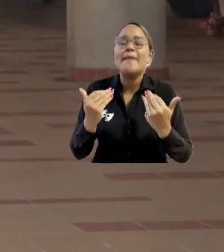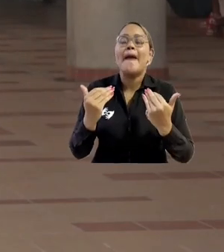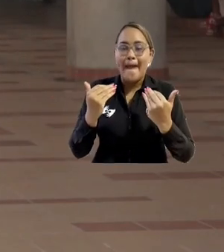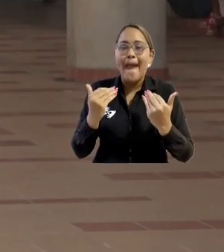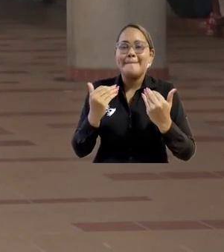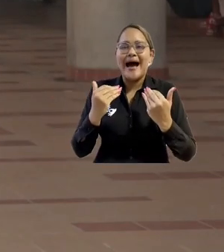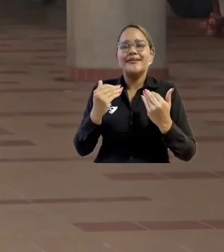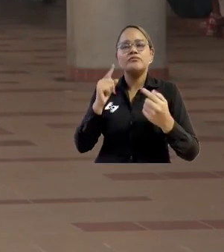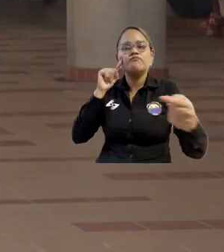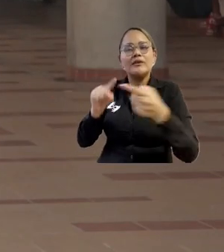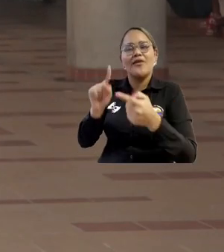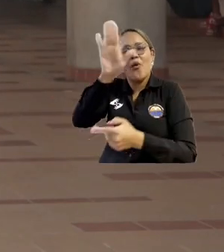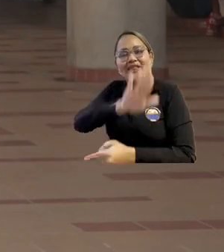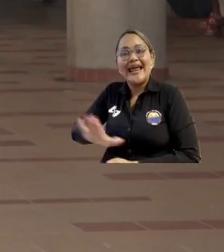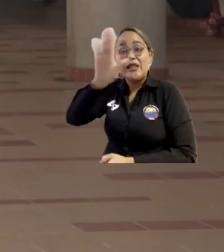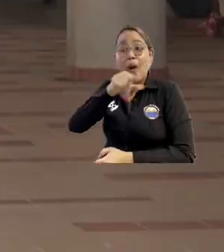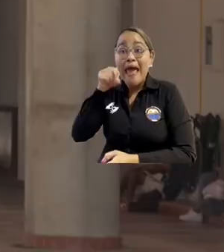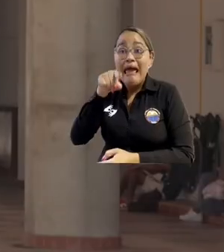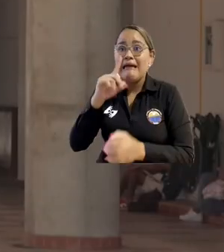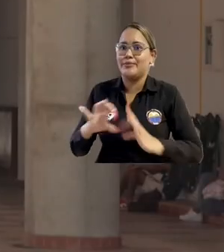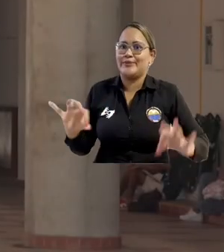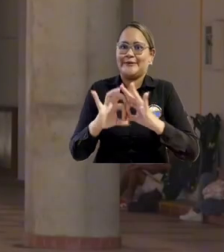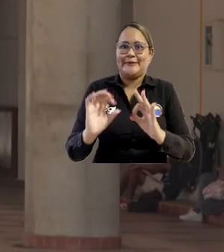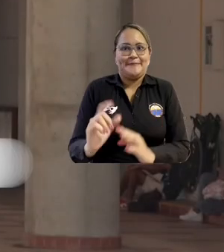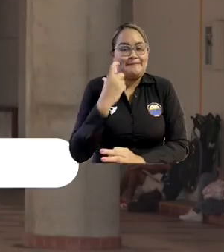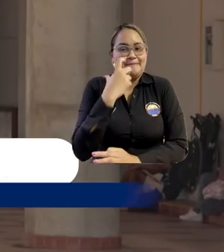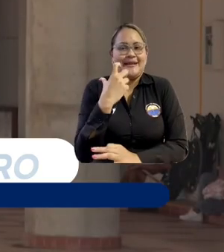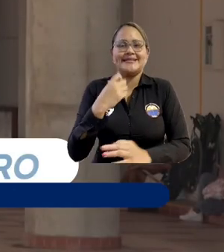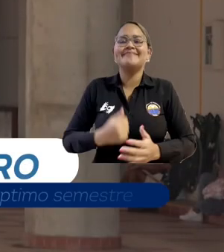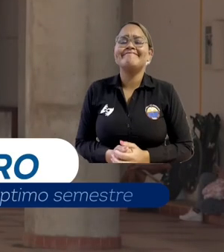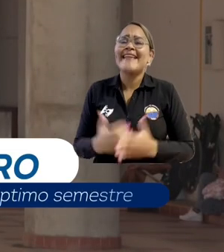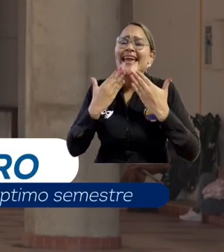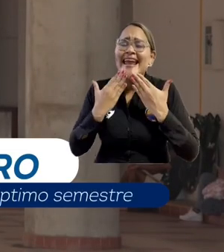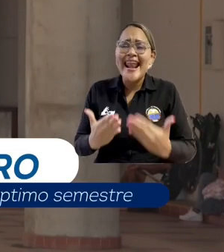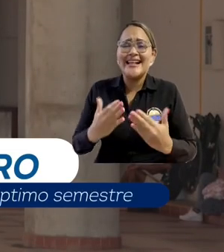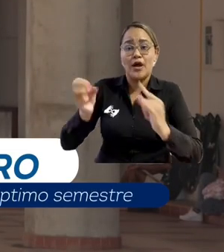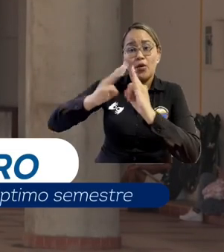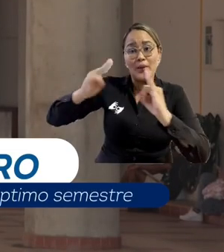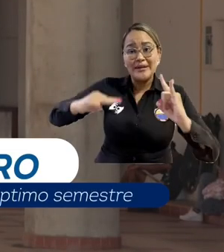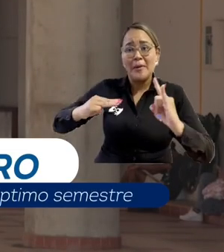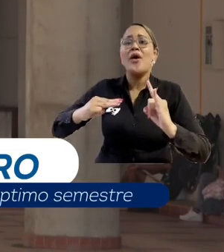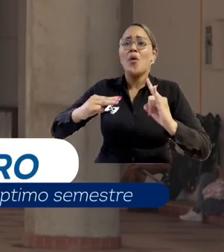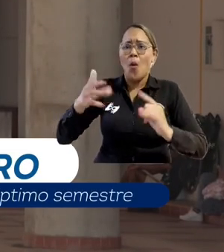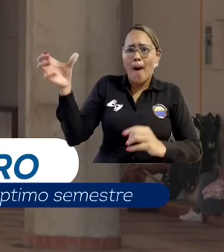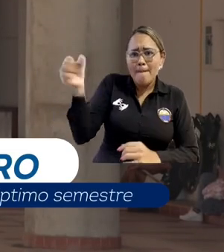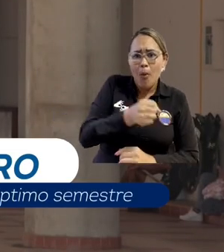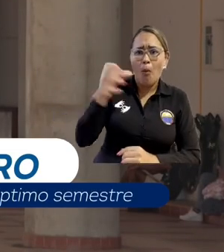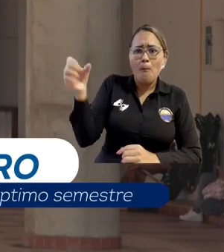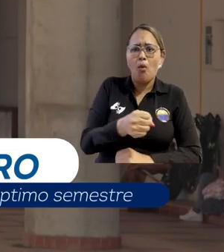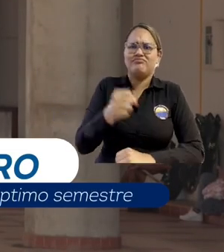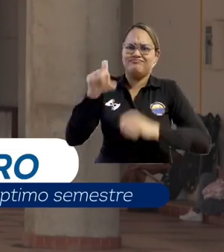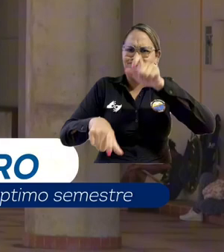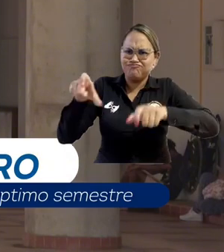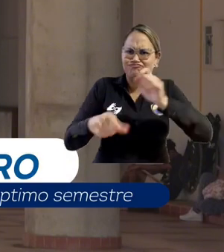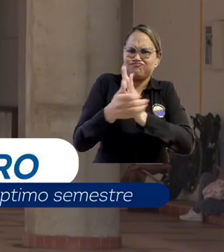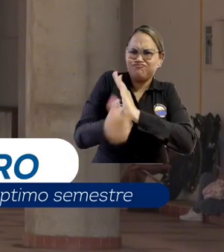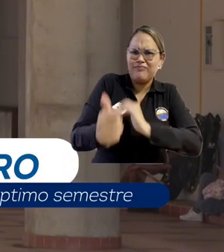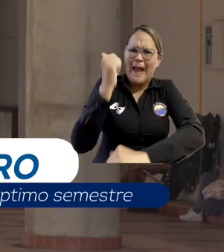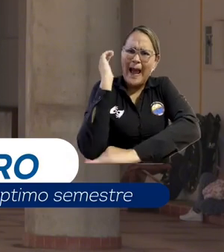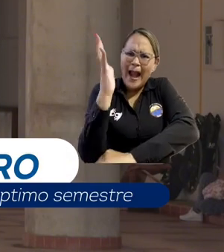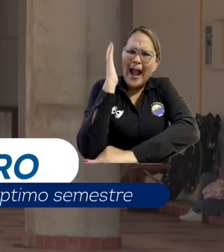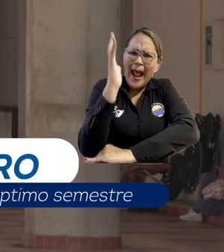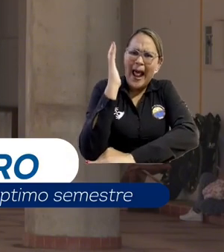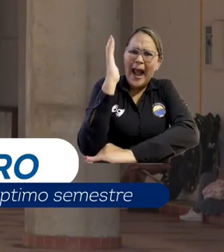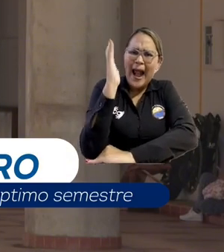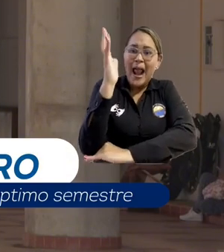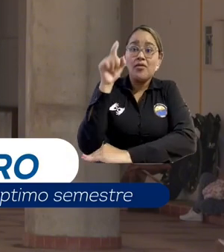a lo que realmente importa que es el territorio. Agradecerle a la Universidad del Magdalena por haber traído estos grandes ponentes